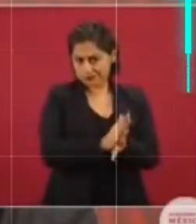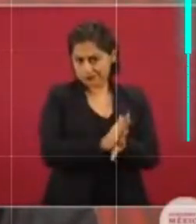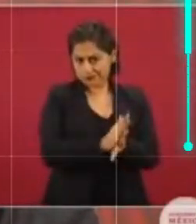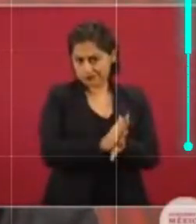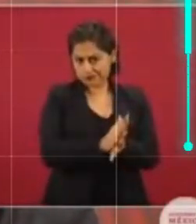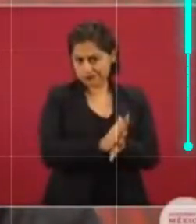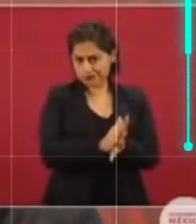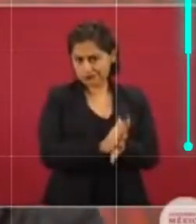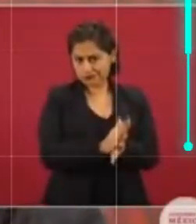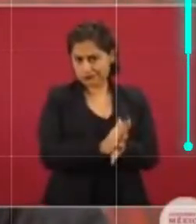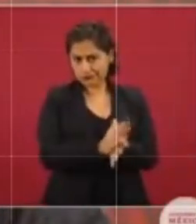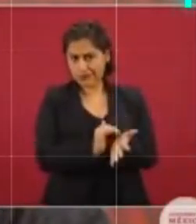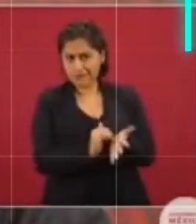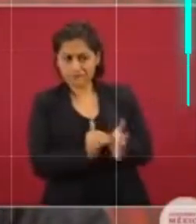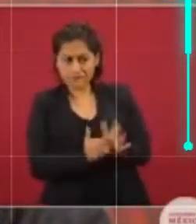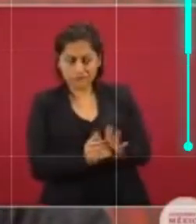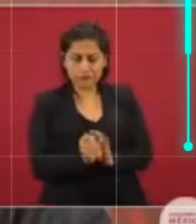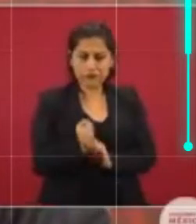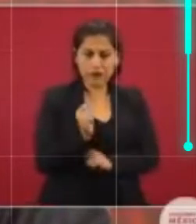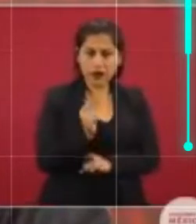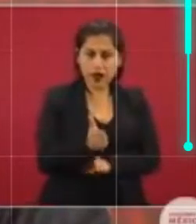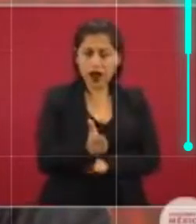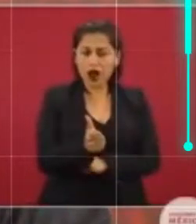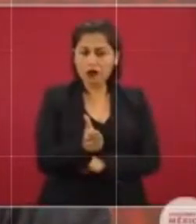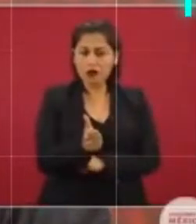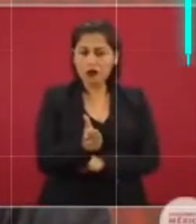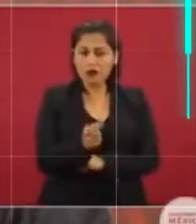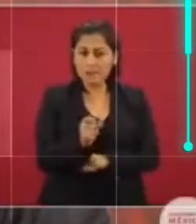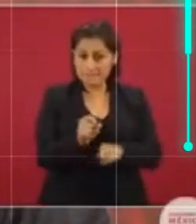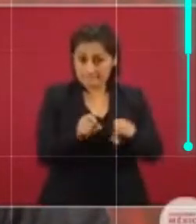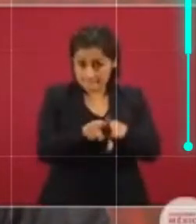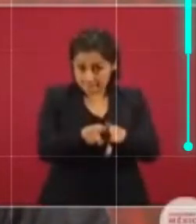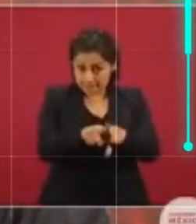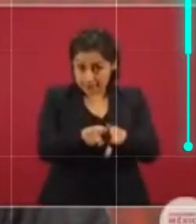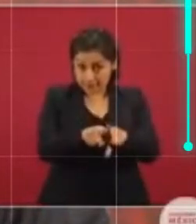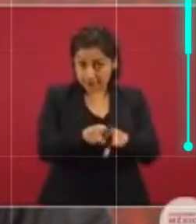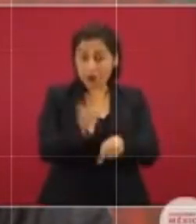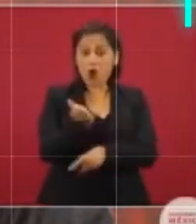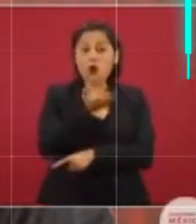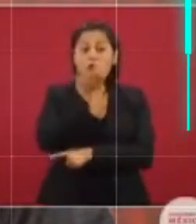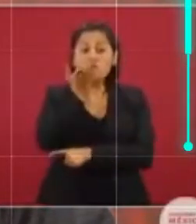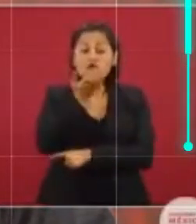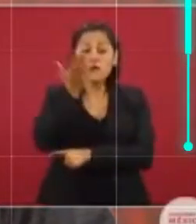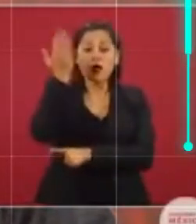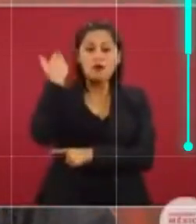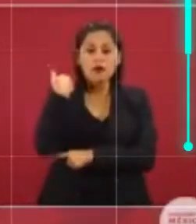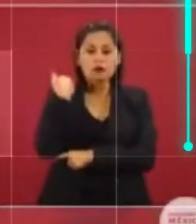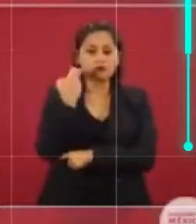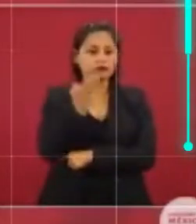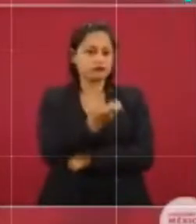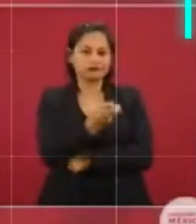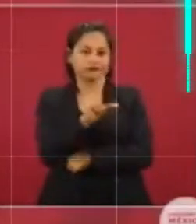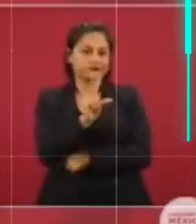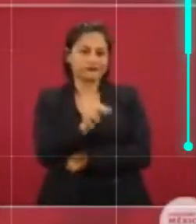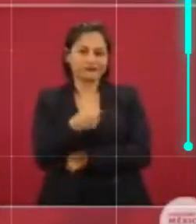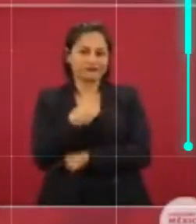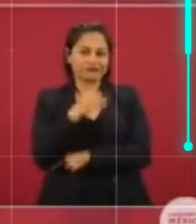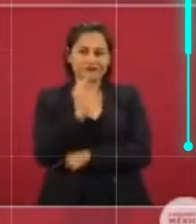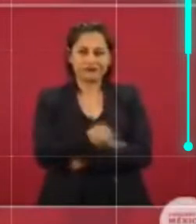de una maniobra que afecta a los trabajadores.